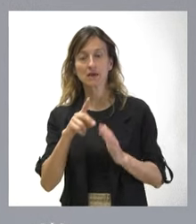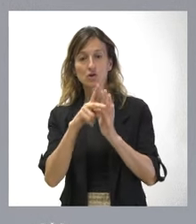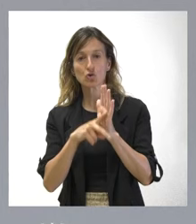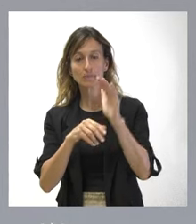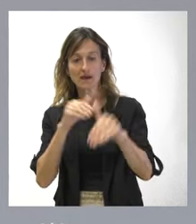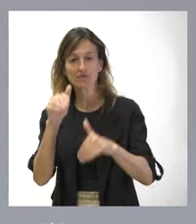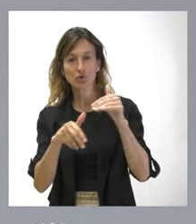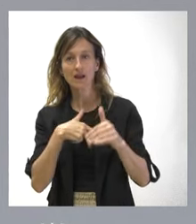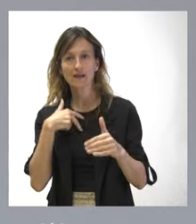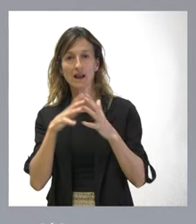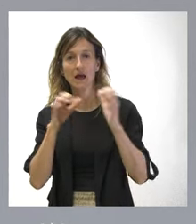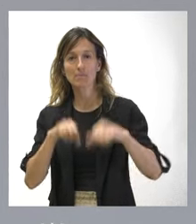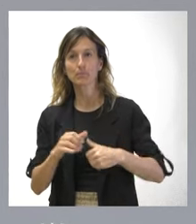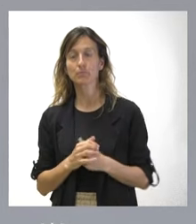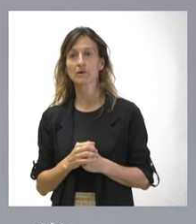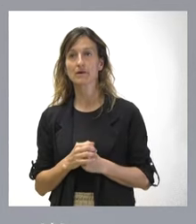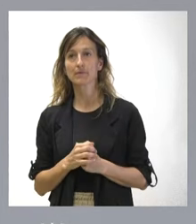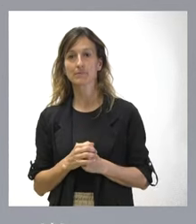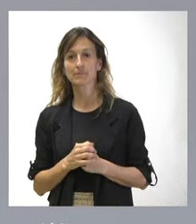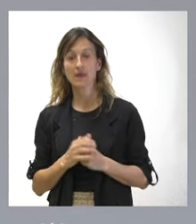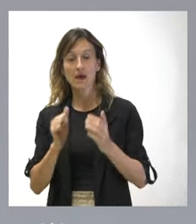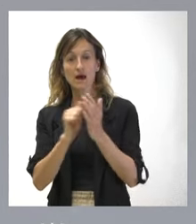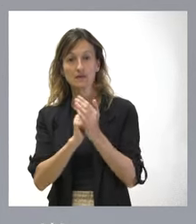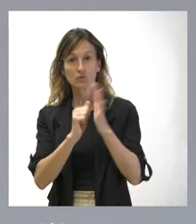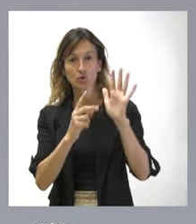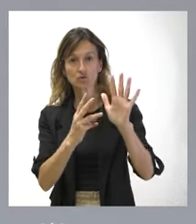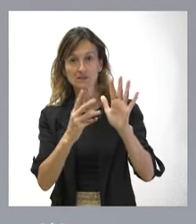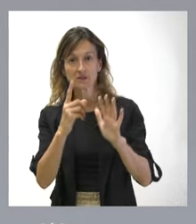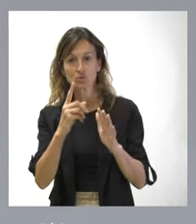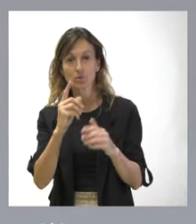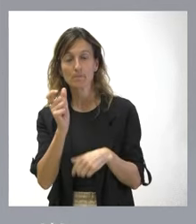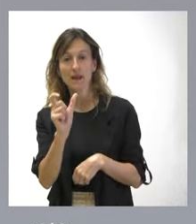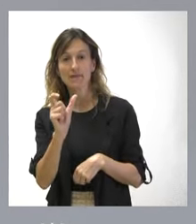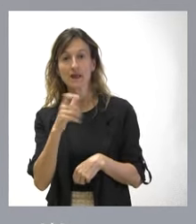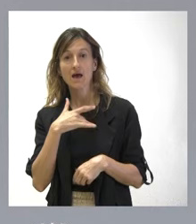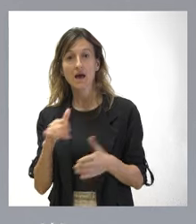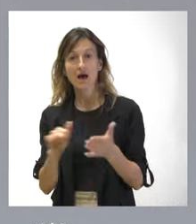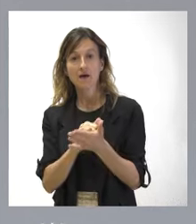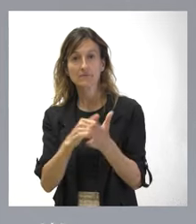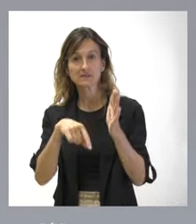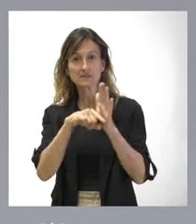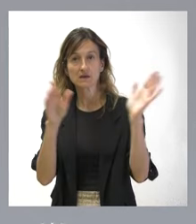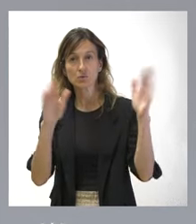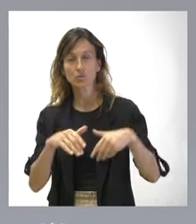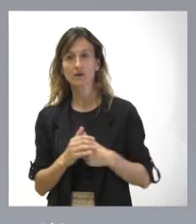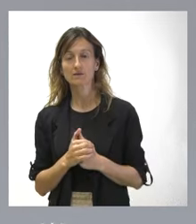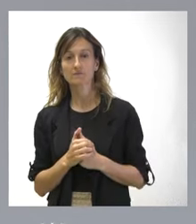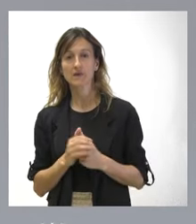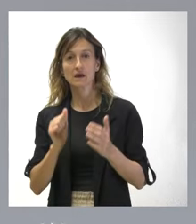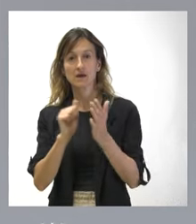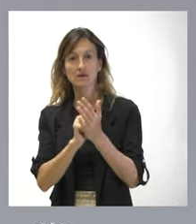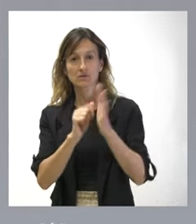general. En ningún sitio de ese artículo 81 viene la amnistía. Exactamente igual ocurre con el artículo 62.